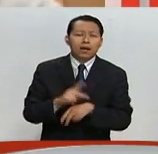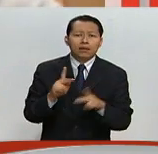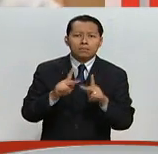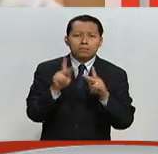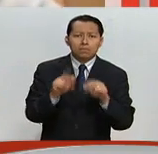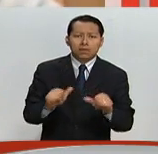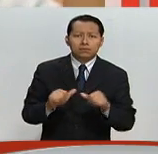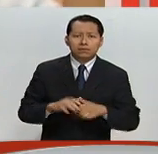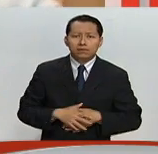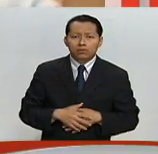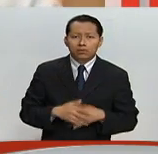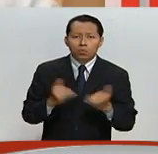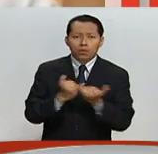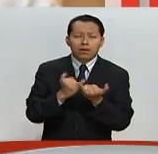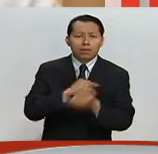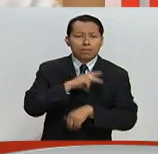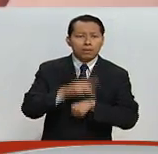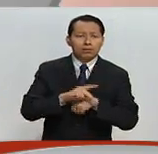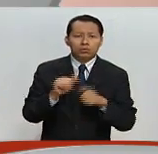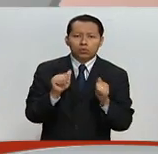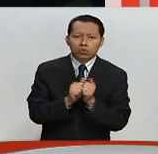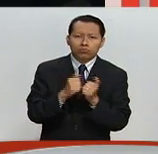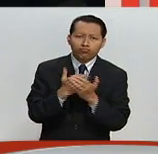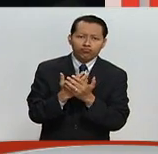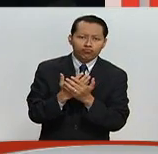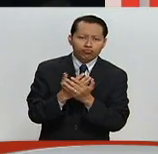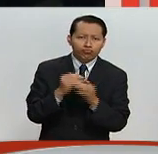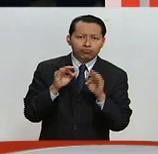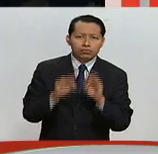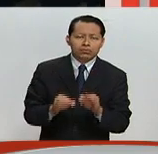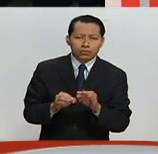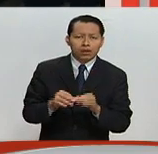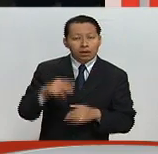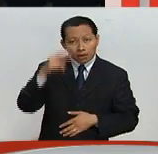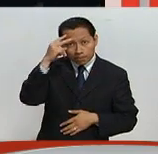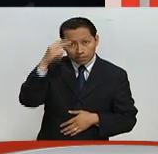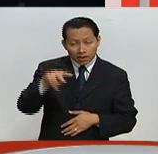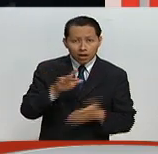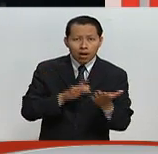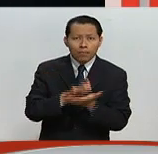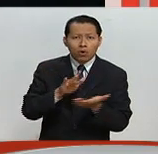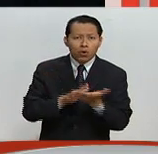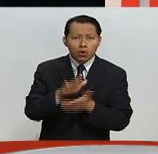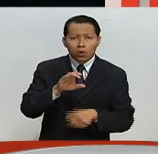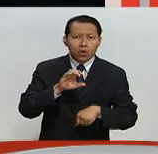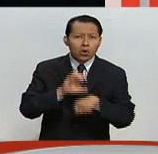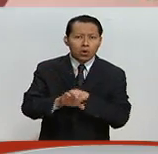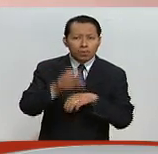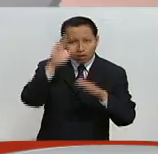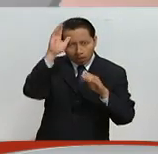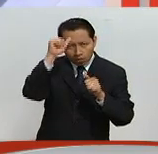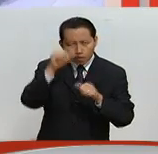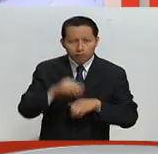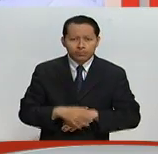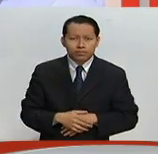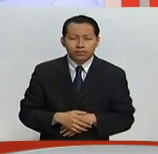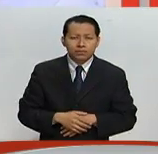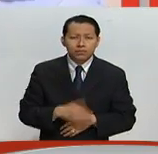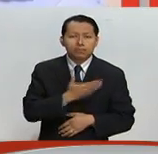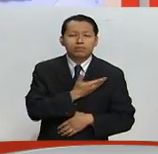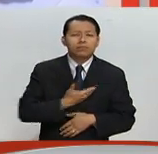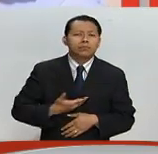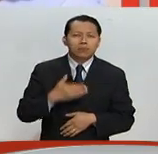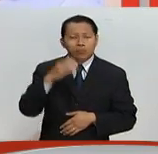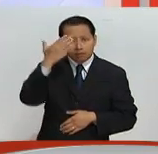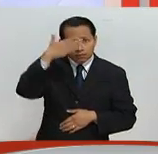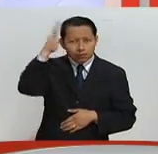un país con esperanza. México da su apoyo a Colombia en estos acuerdos. El presidente